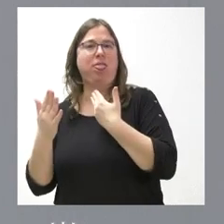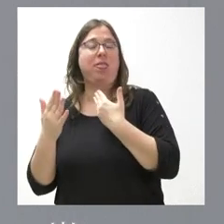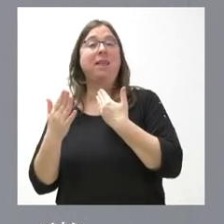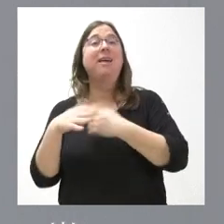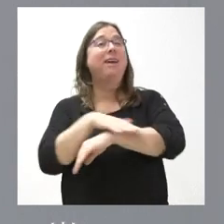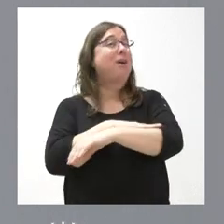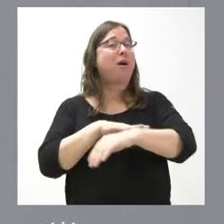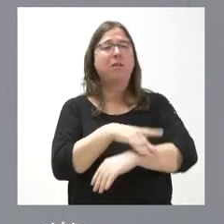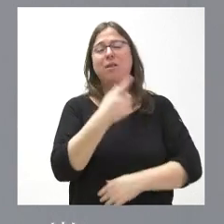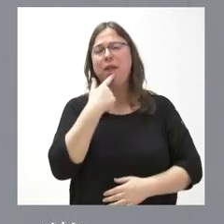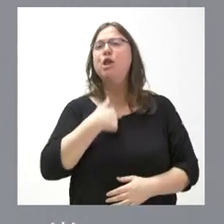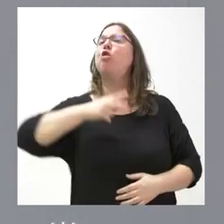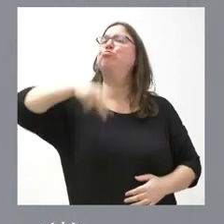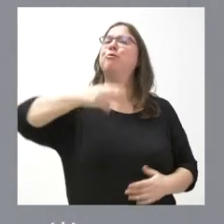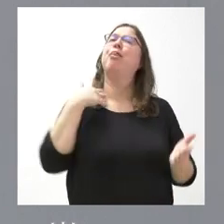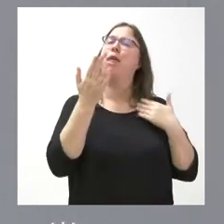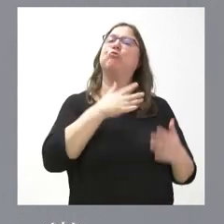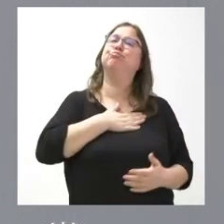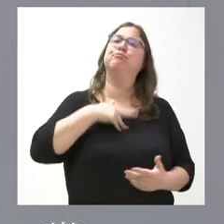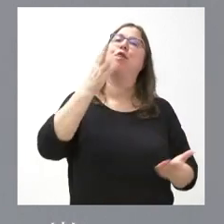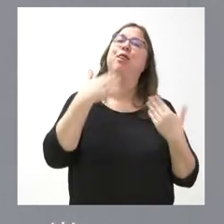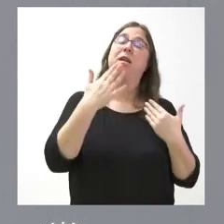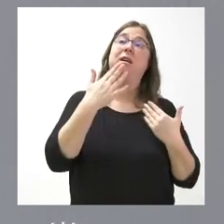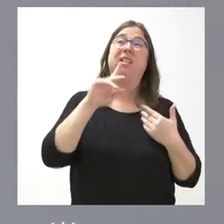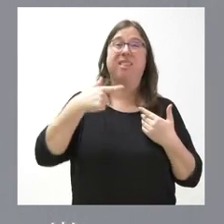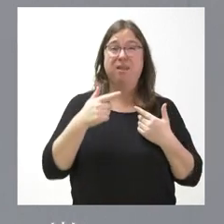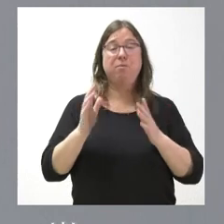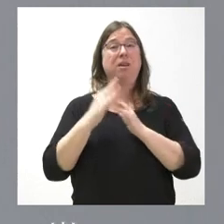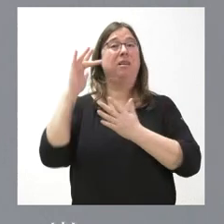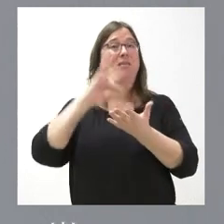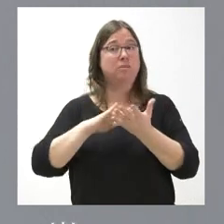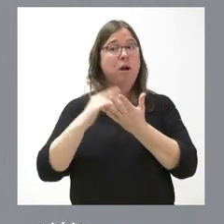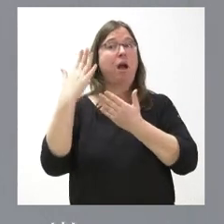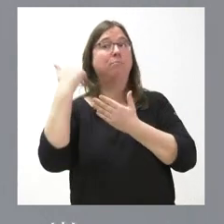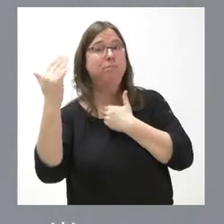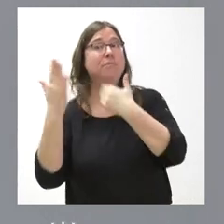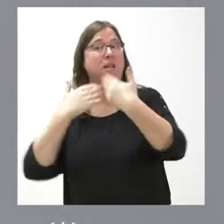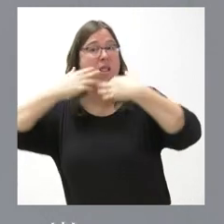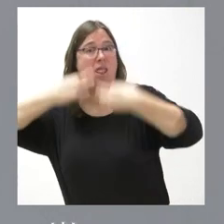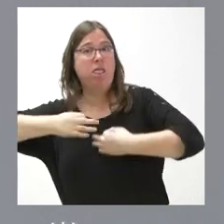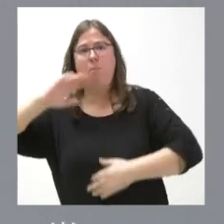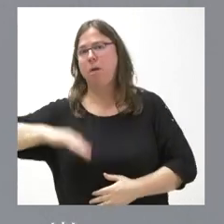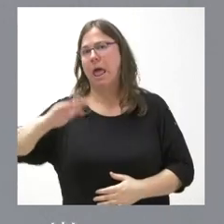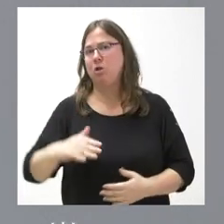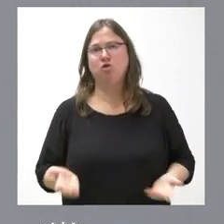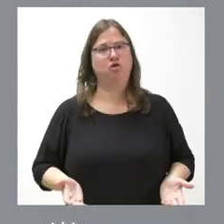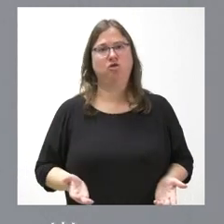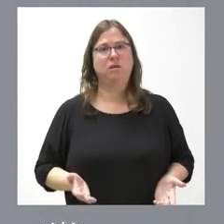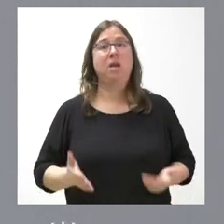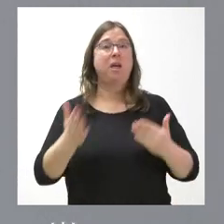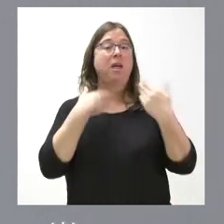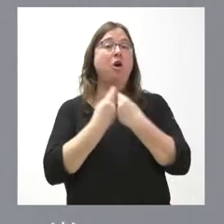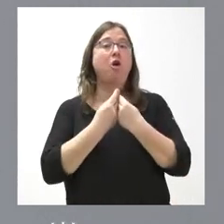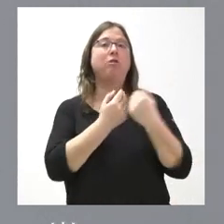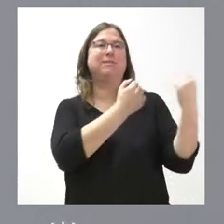veces dice que es dialogante, pero es el Gobierno que luego menos veces dialoga. Ya no solamente es que no dialoga con las